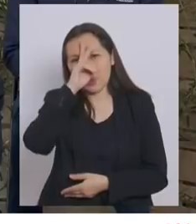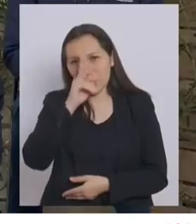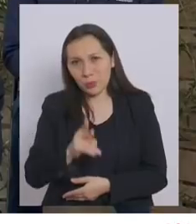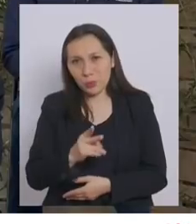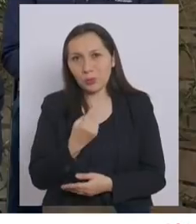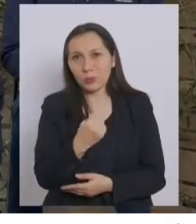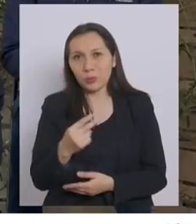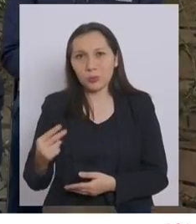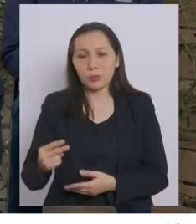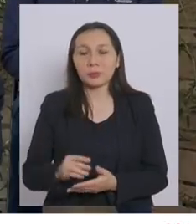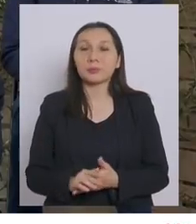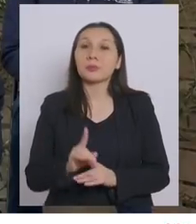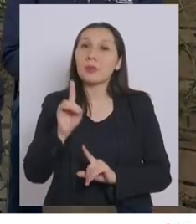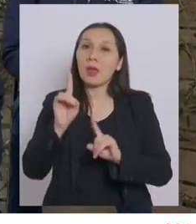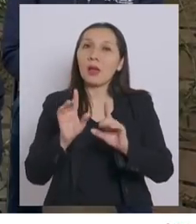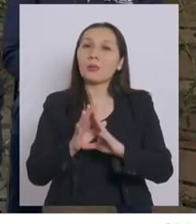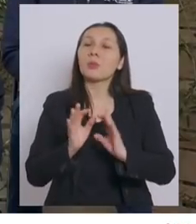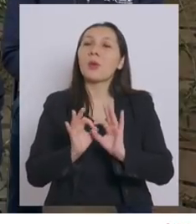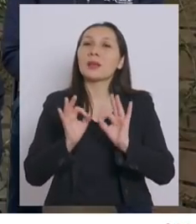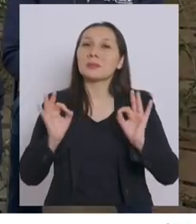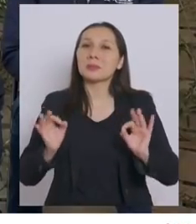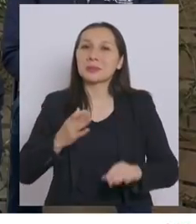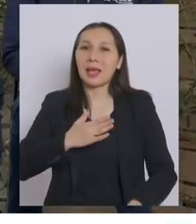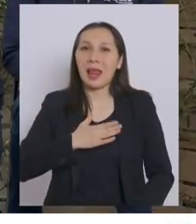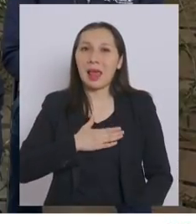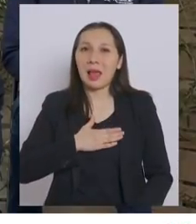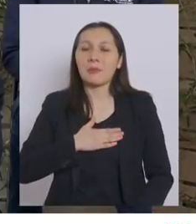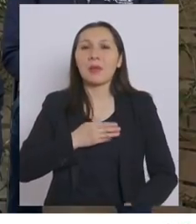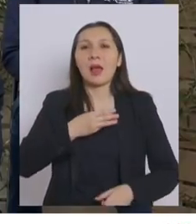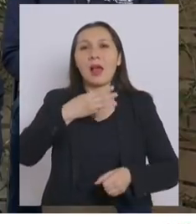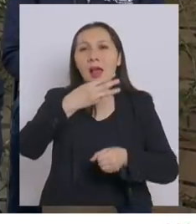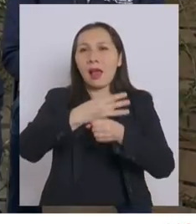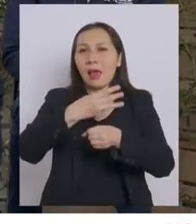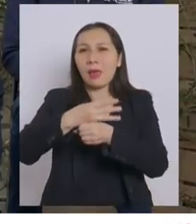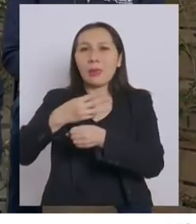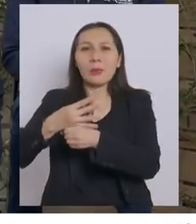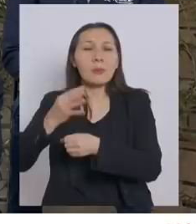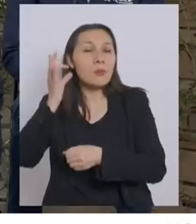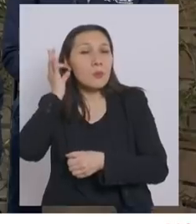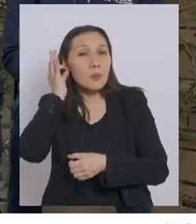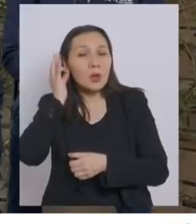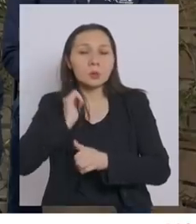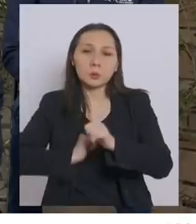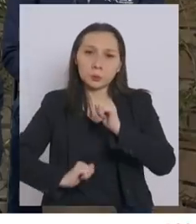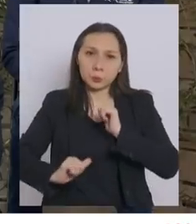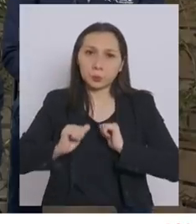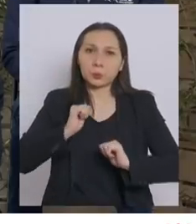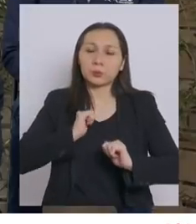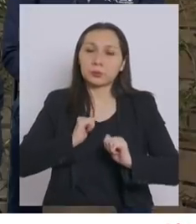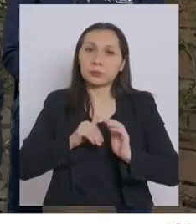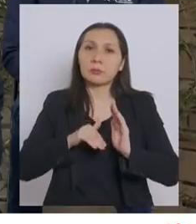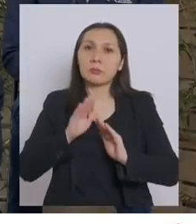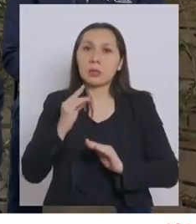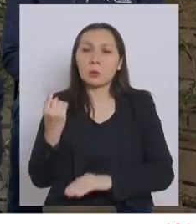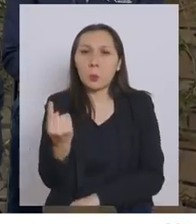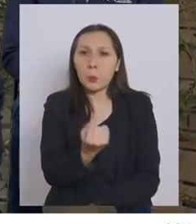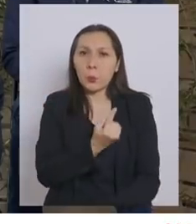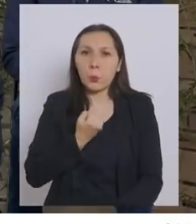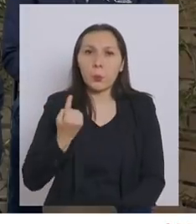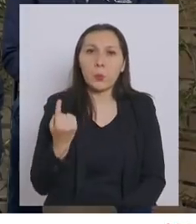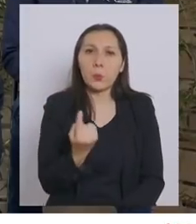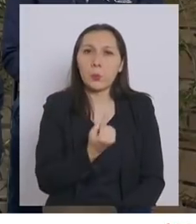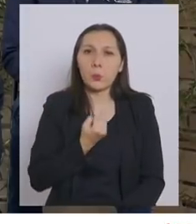homenaje. Y algo muy especial para mí, a las adultas mayores que han sufrido de mayor aislamiento,